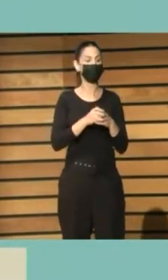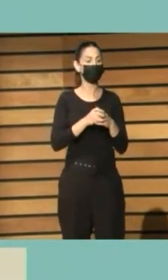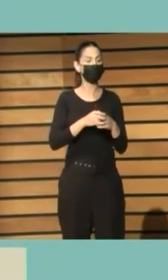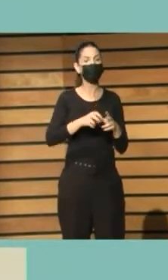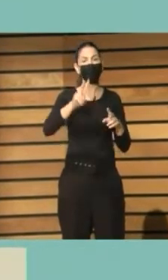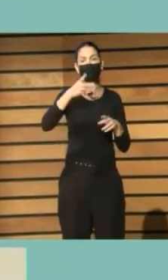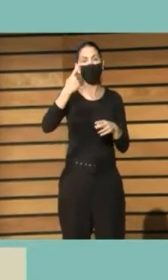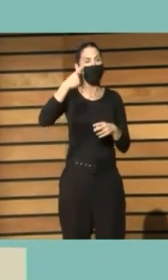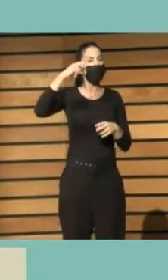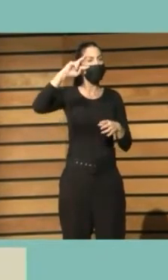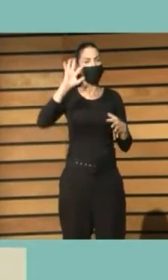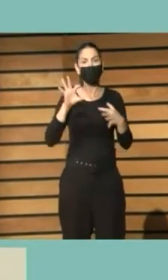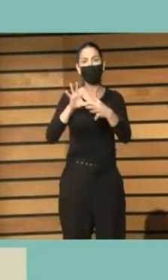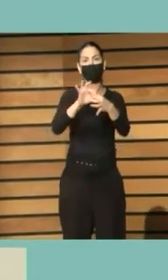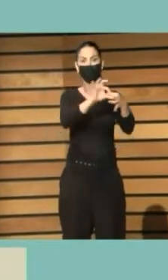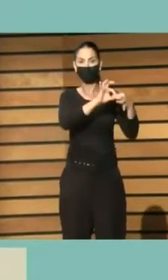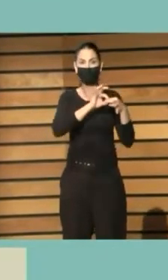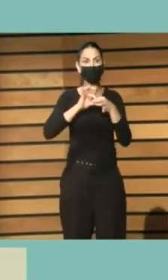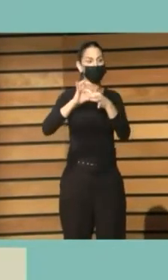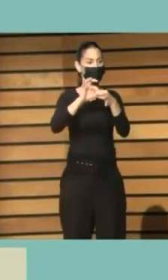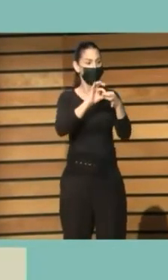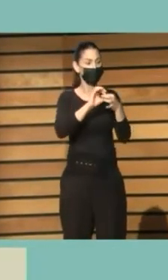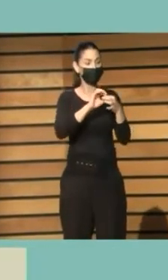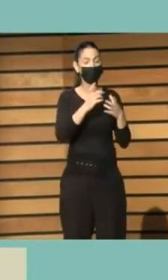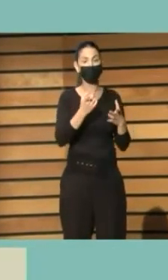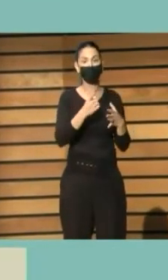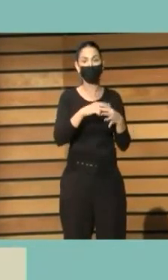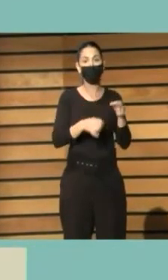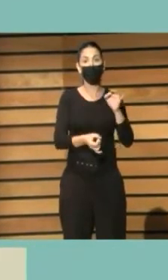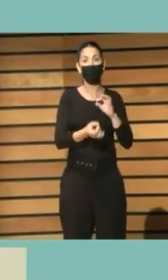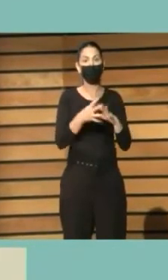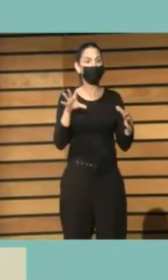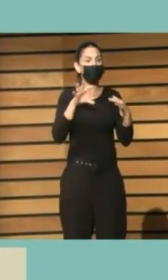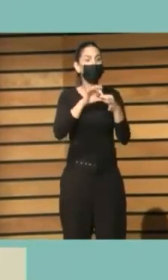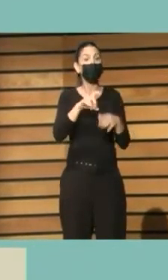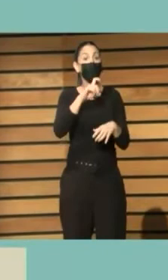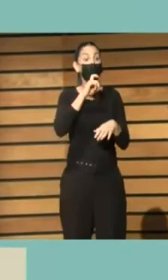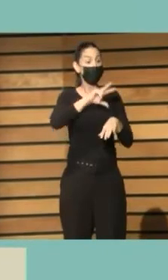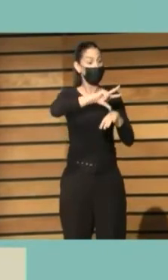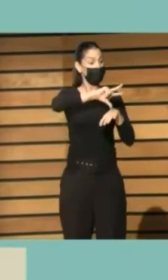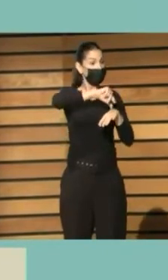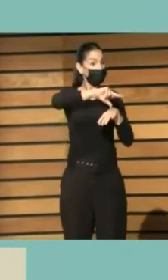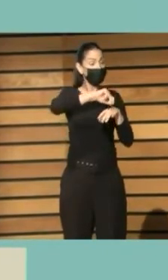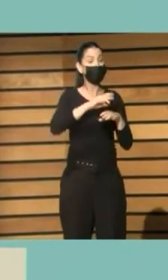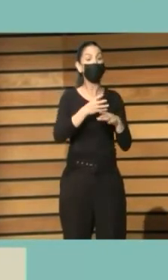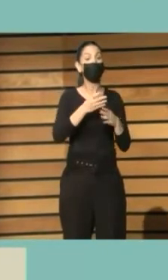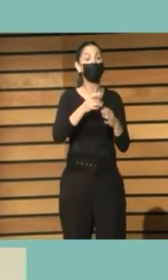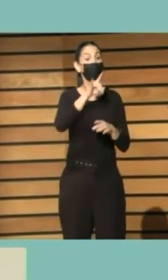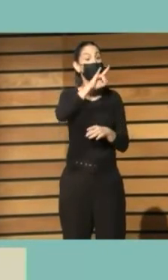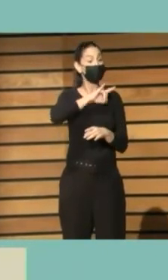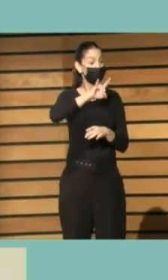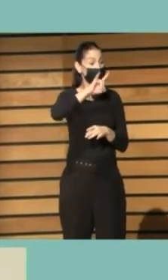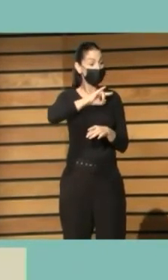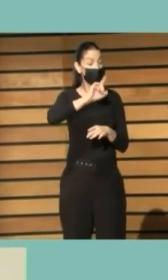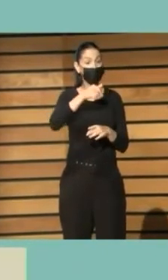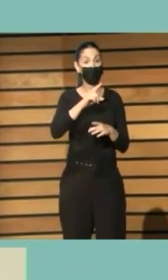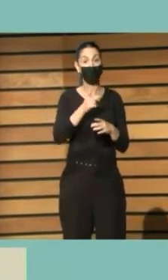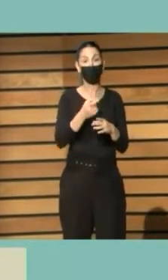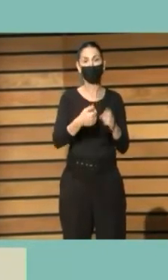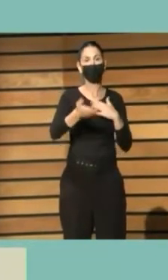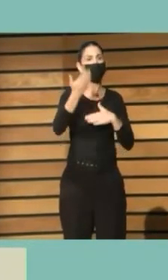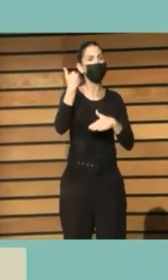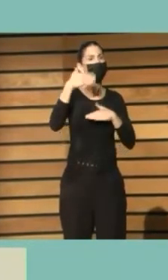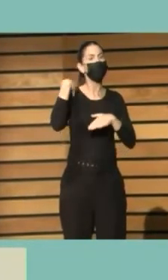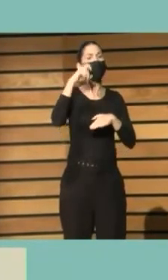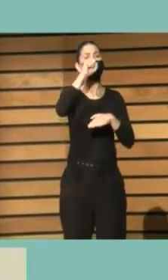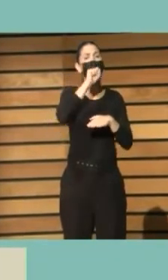experiencia que nació a raíz del Encuentro Gran Canaria Accesible que organizó el Cabildo de Gran Canaria en el año 2016 y que la